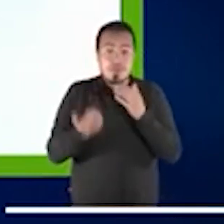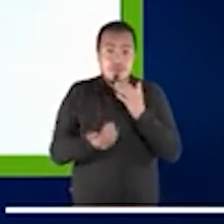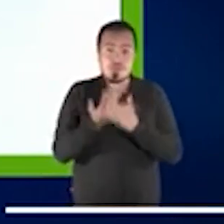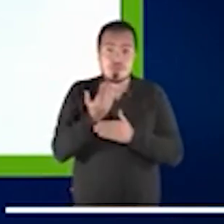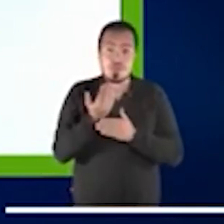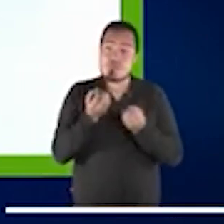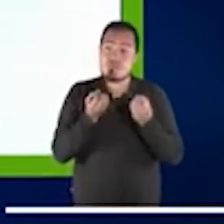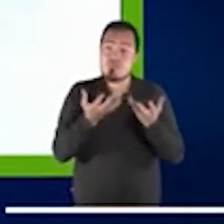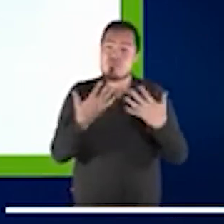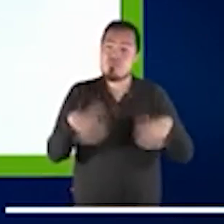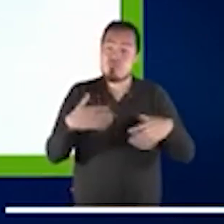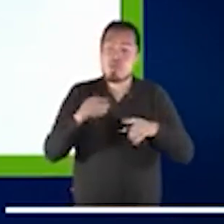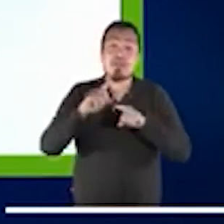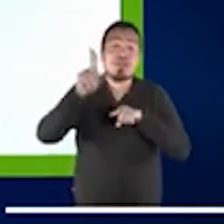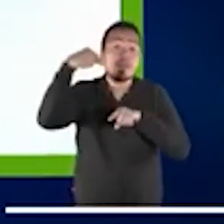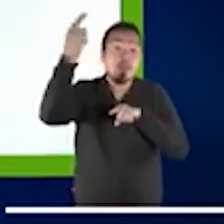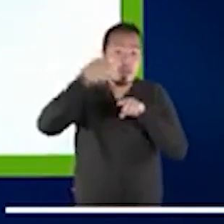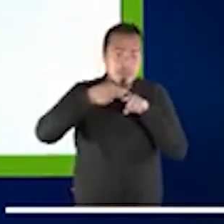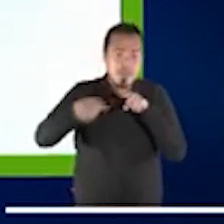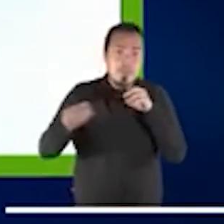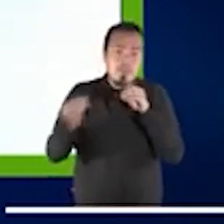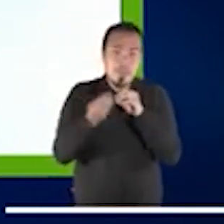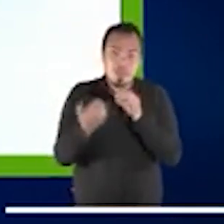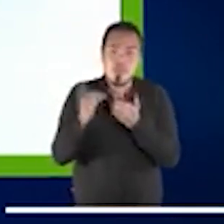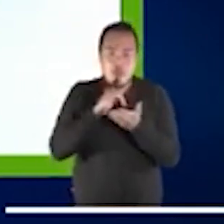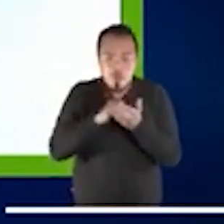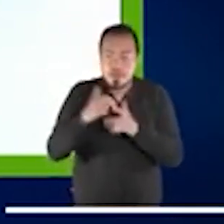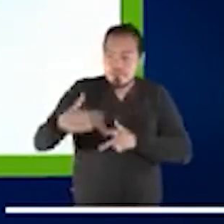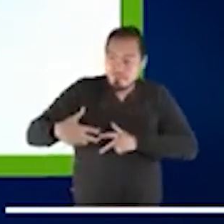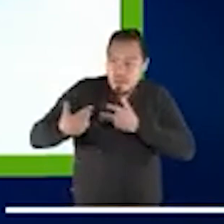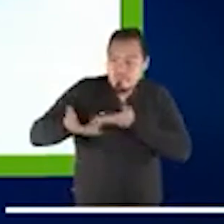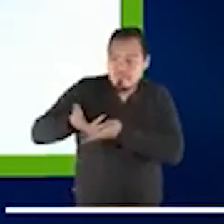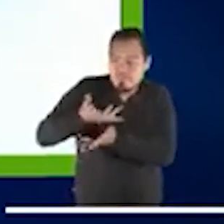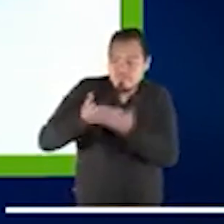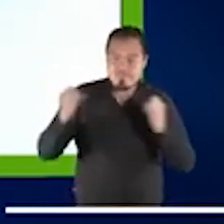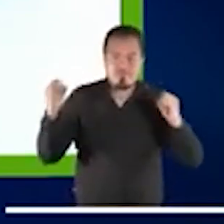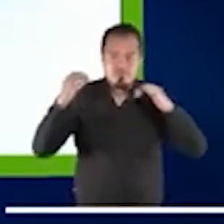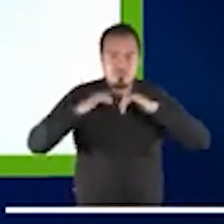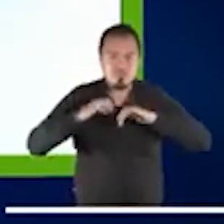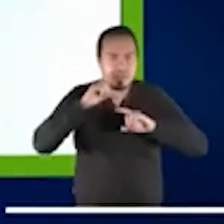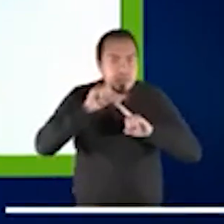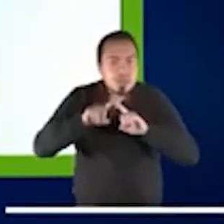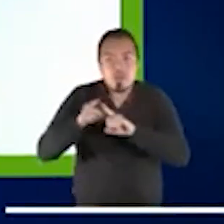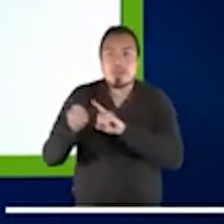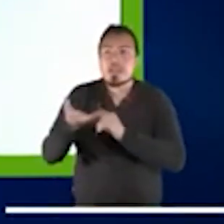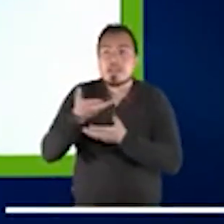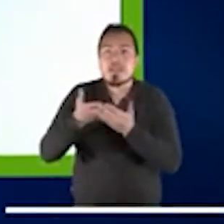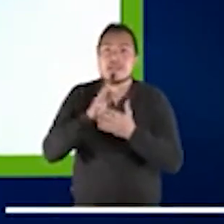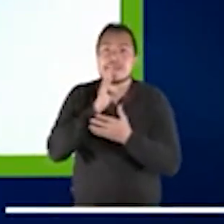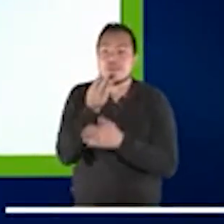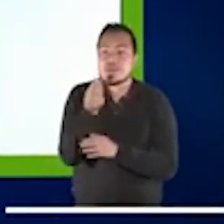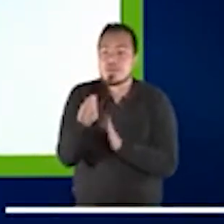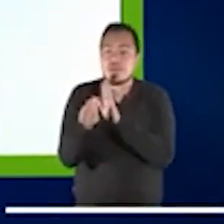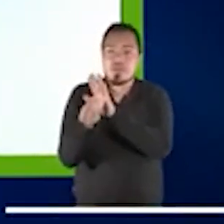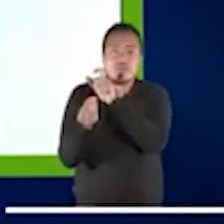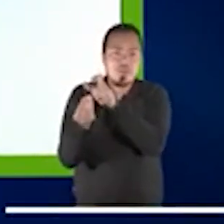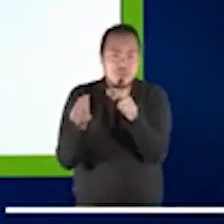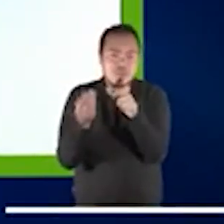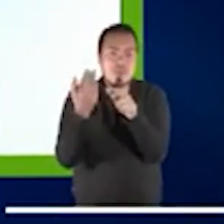mismo entonces la próxima semana tenemos unos encuentros también y queremos encontrar también los políticos europeos para eso para